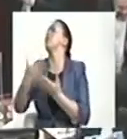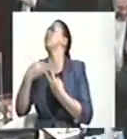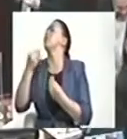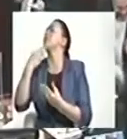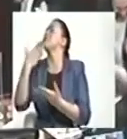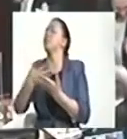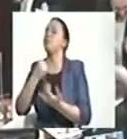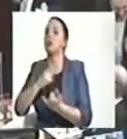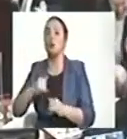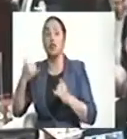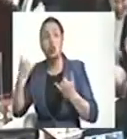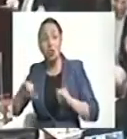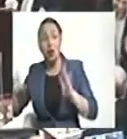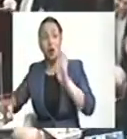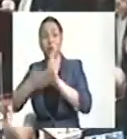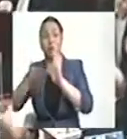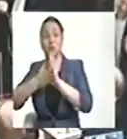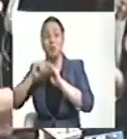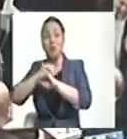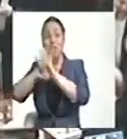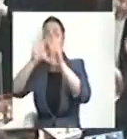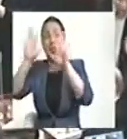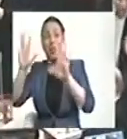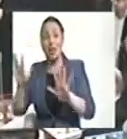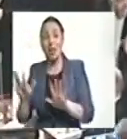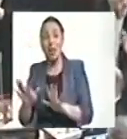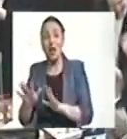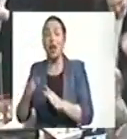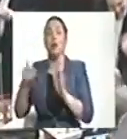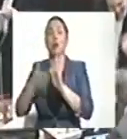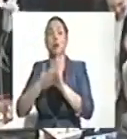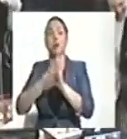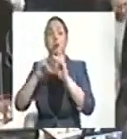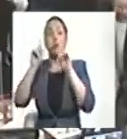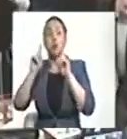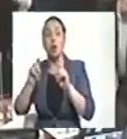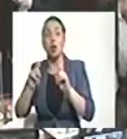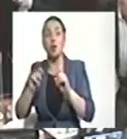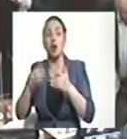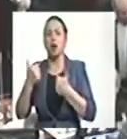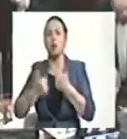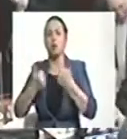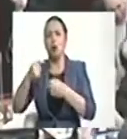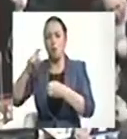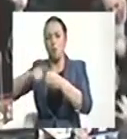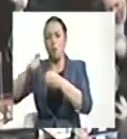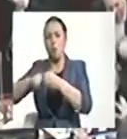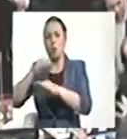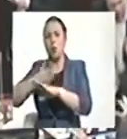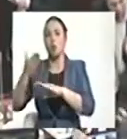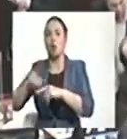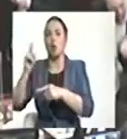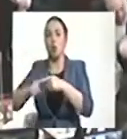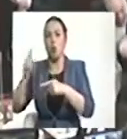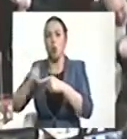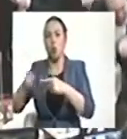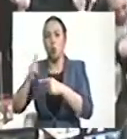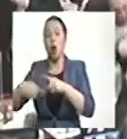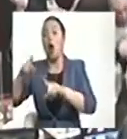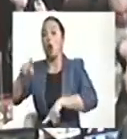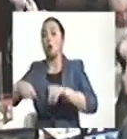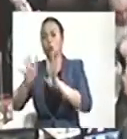Quiero dejar esta constancia respecto de su pronunciamiento sobre el quórum después de los impedimentos de los congresistas.